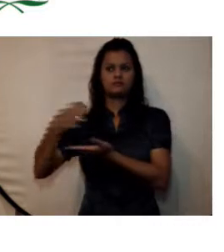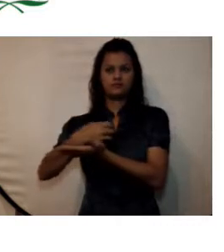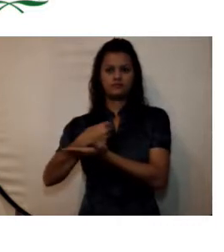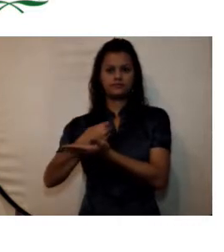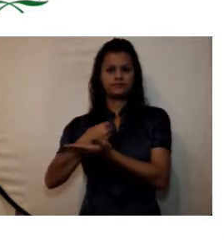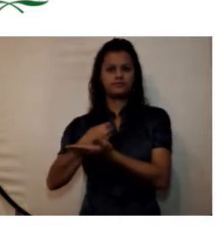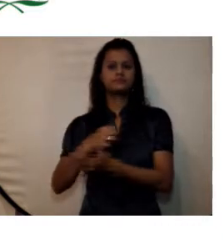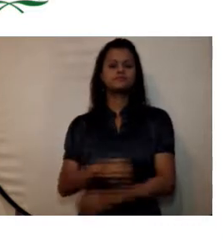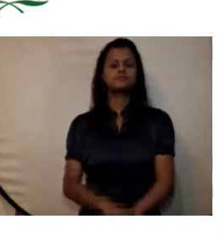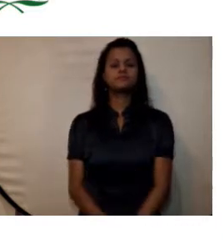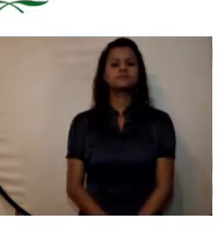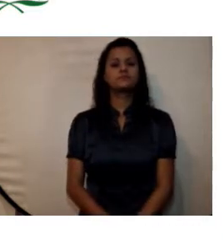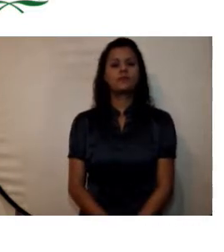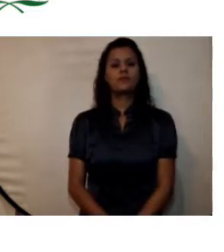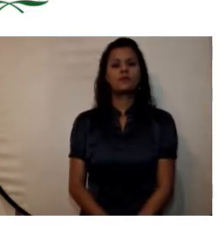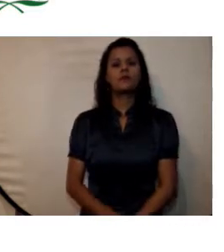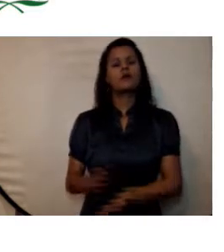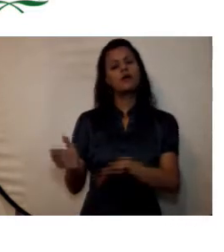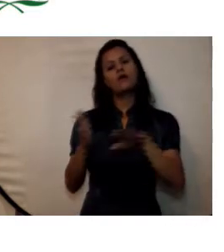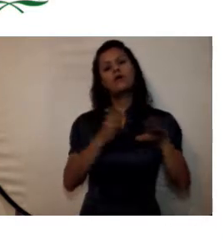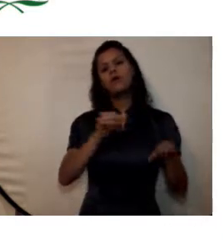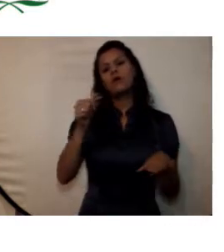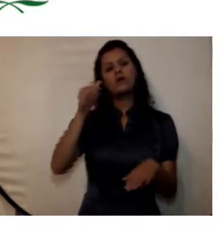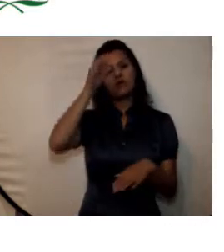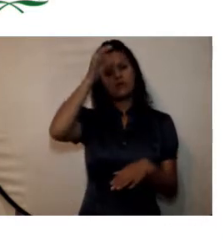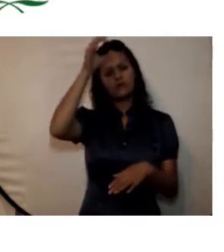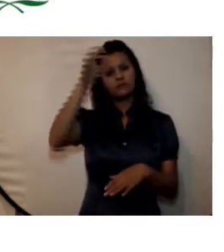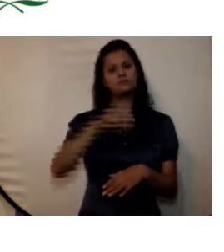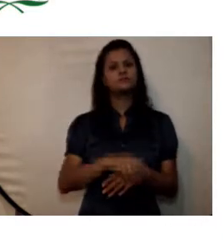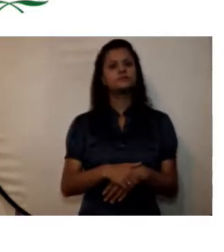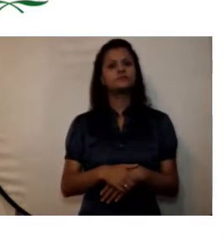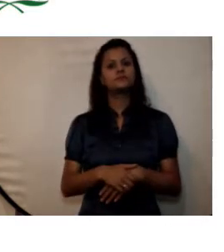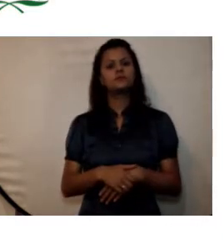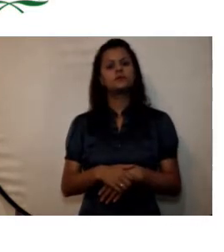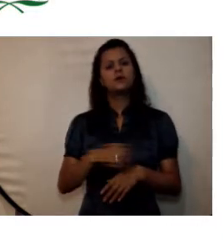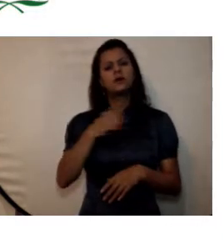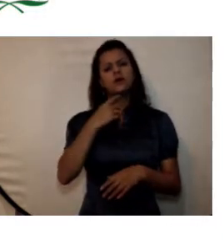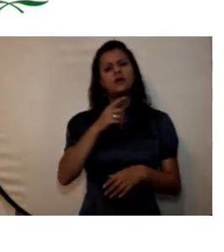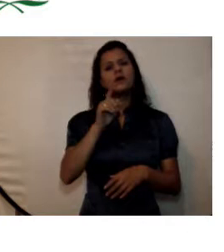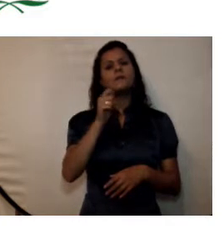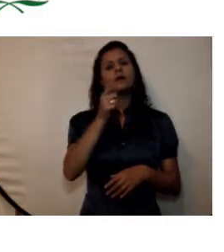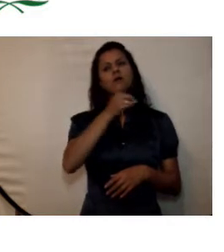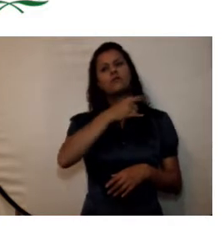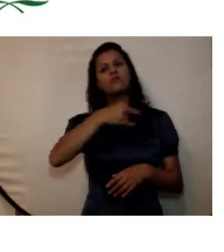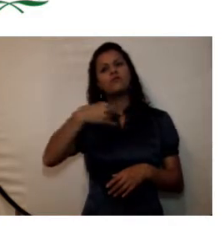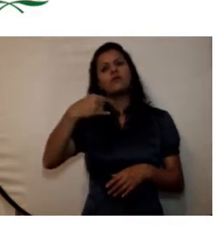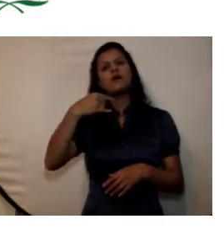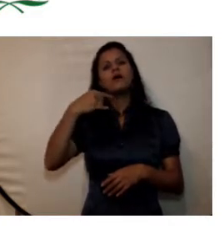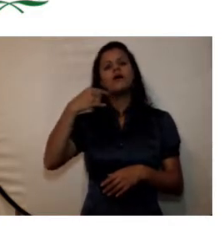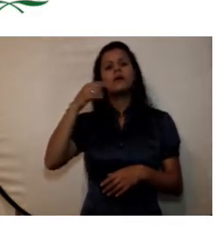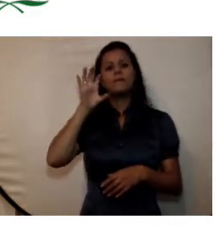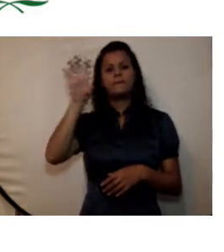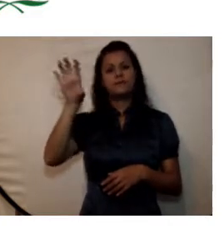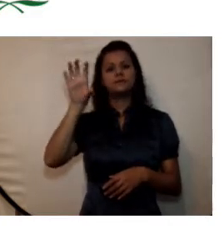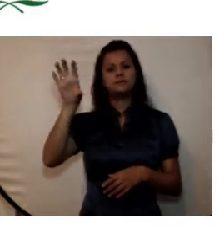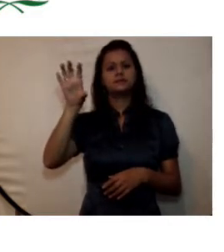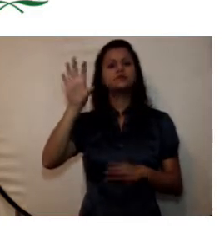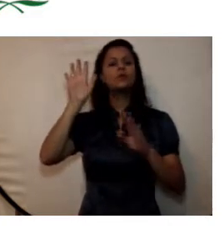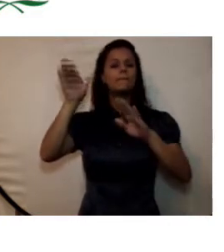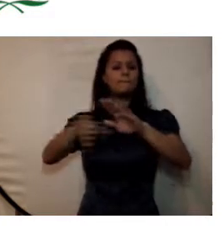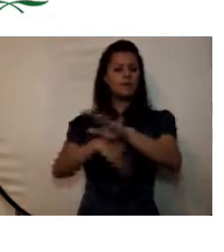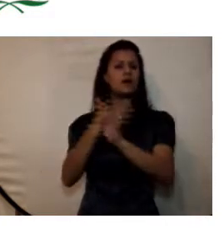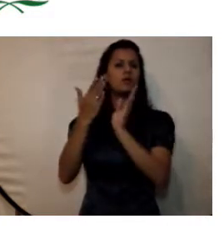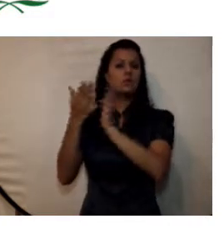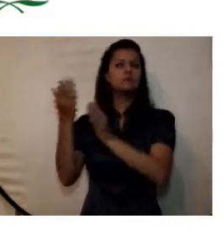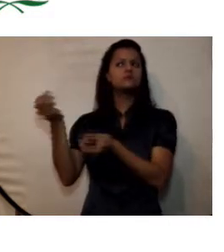otro concepto de ingresos es el de las transferencias de la nación son los recursos que recibimos del ministerio de